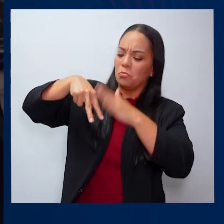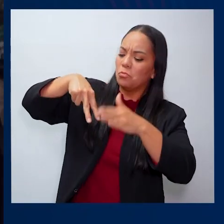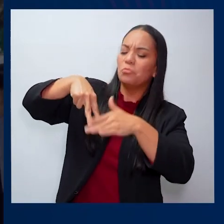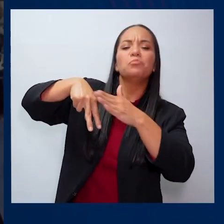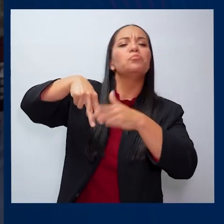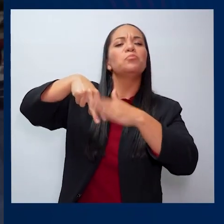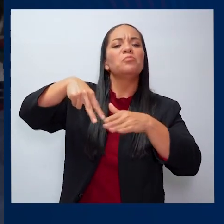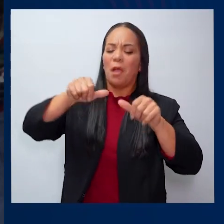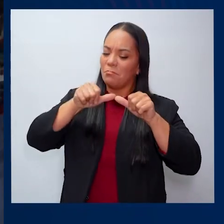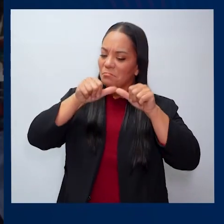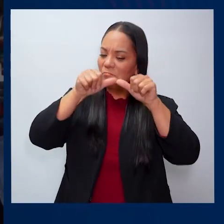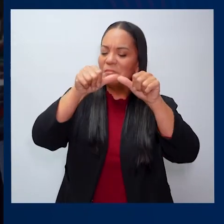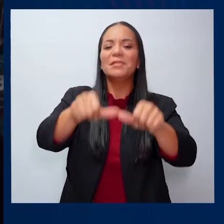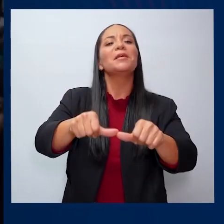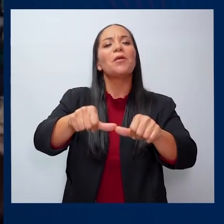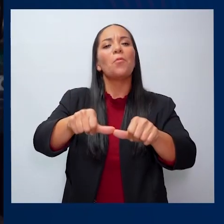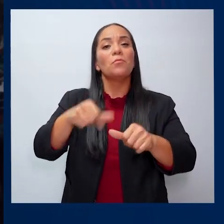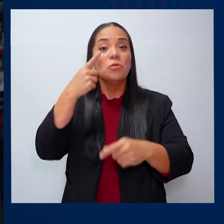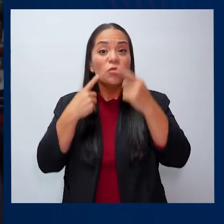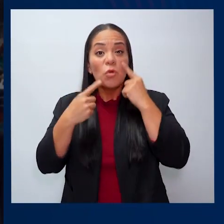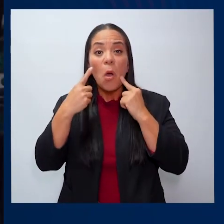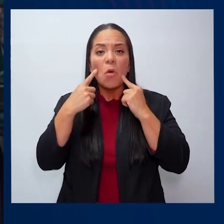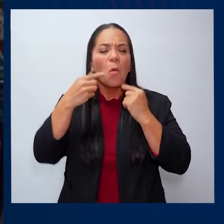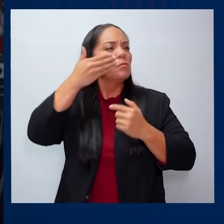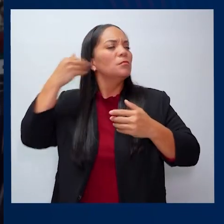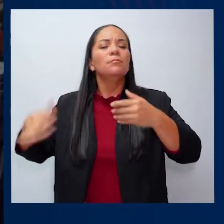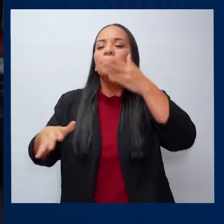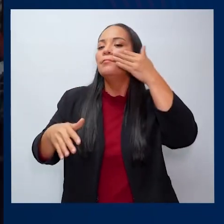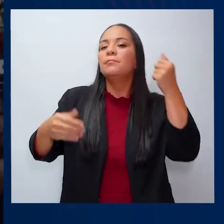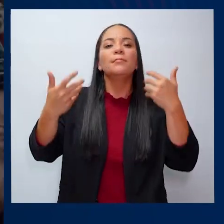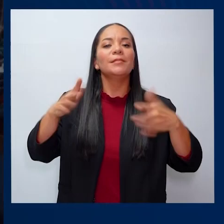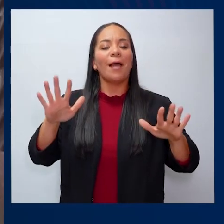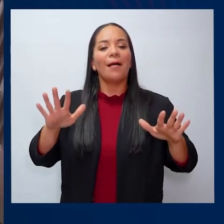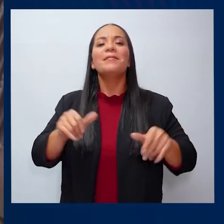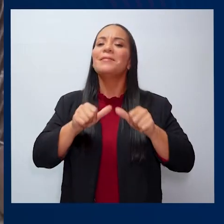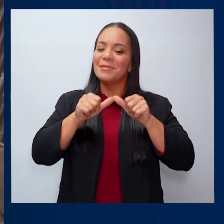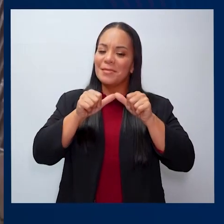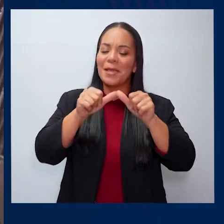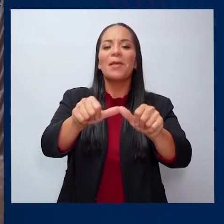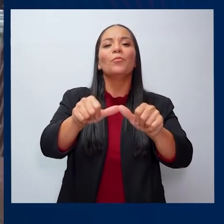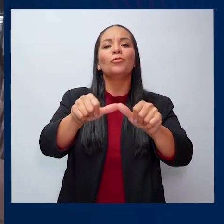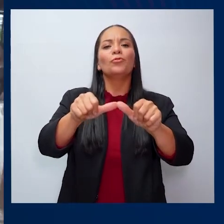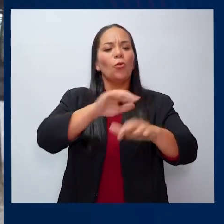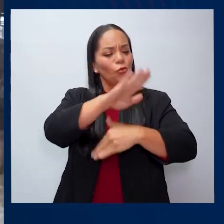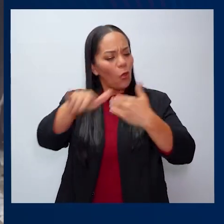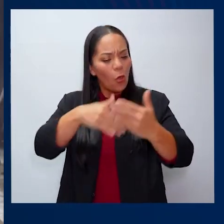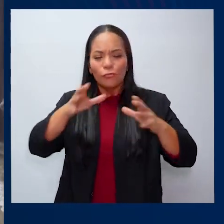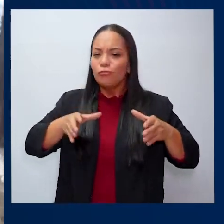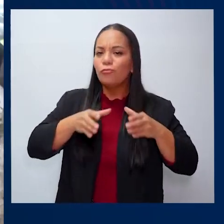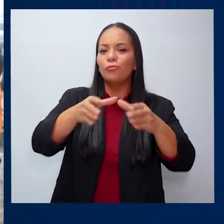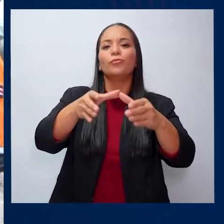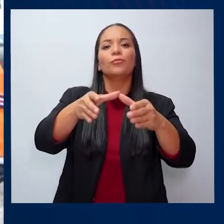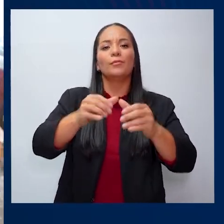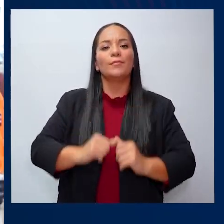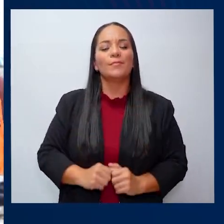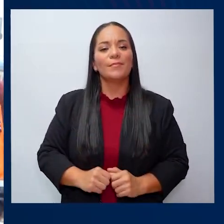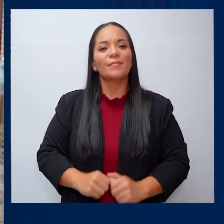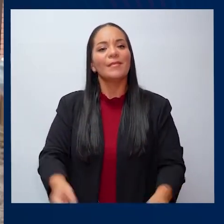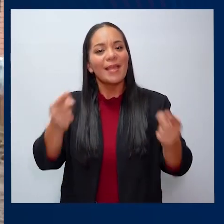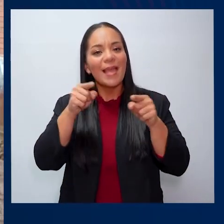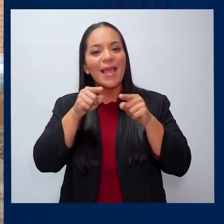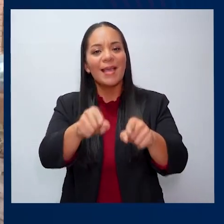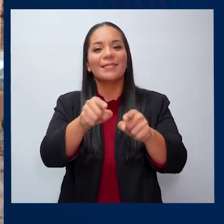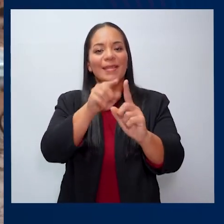vuelvo a parar, me limpio los chollones, me seco las lágrimas cuando digo seguimos caminando pa'lante,